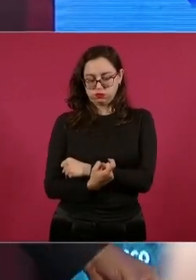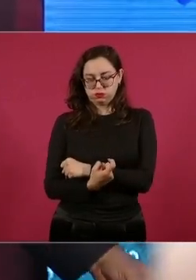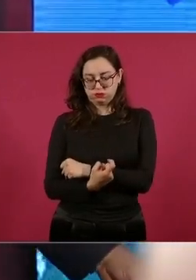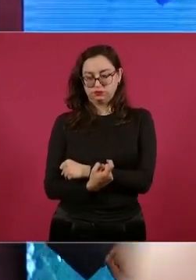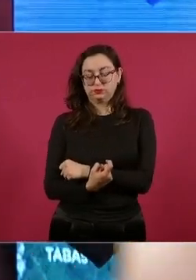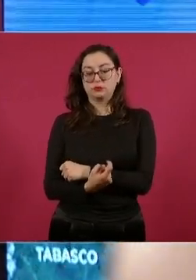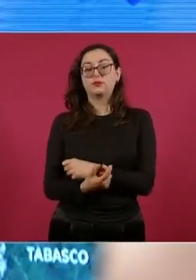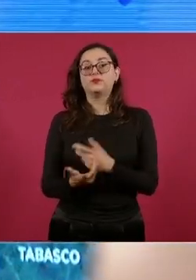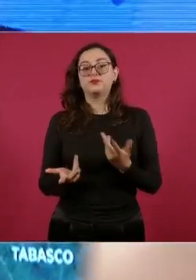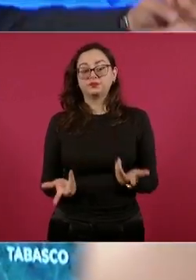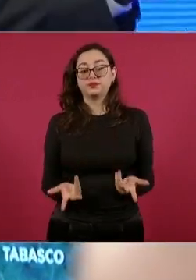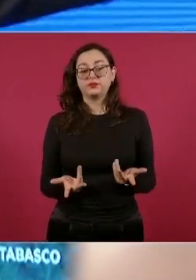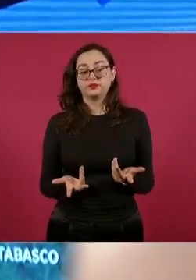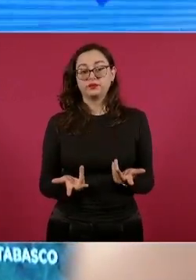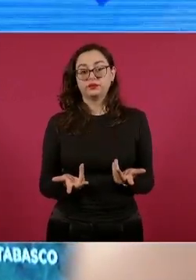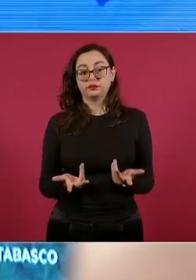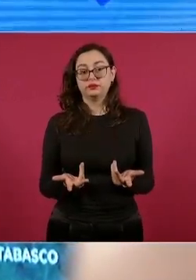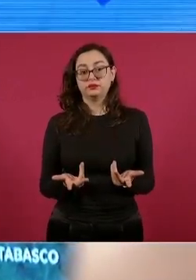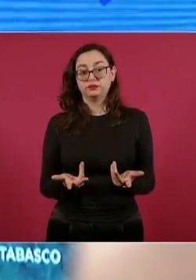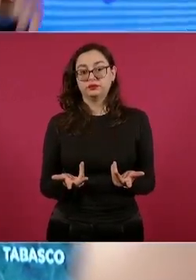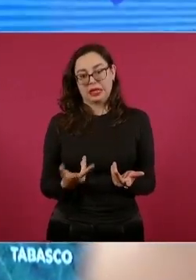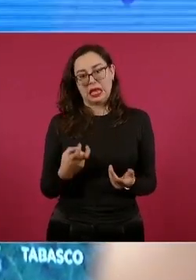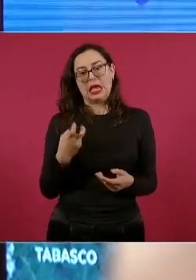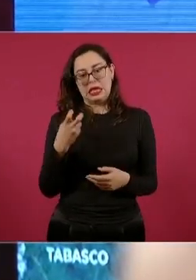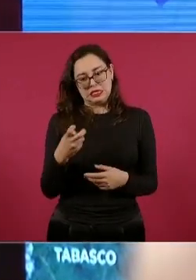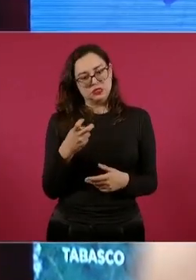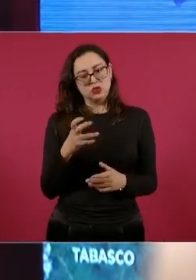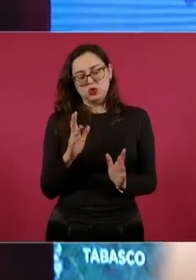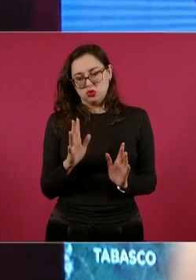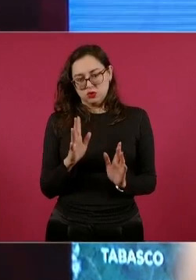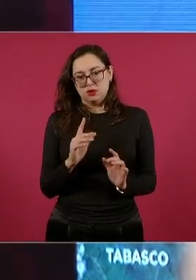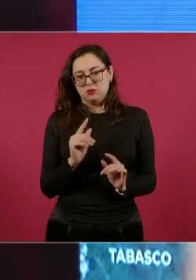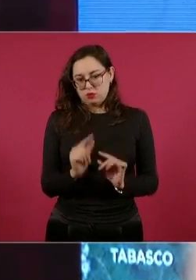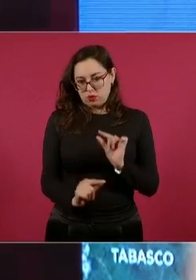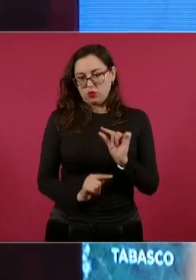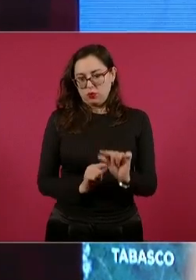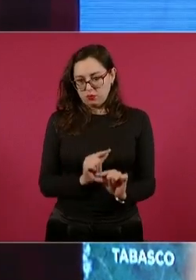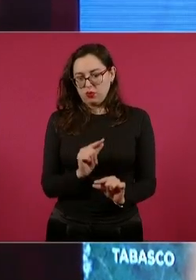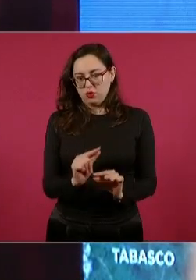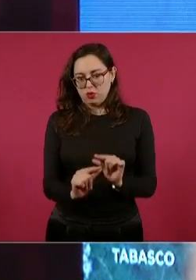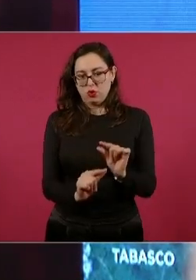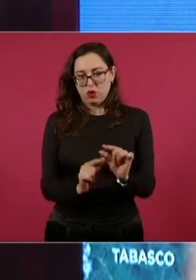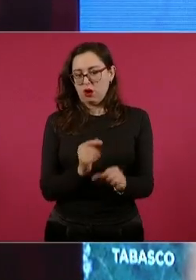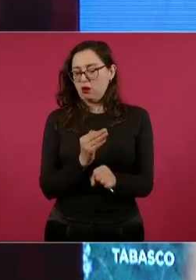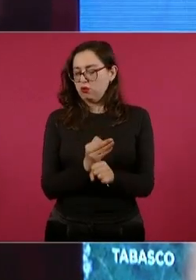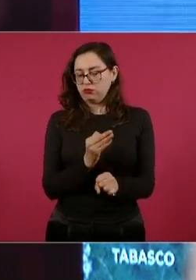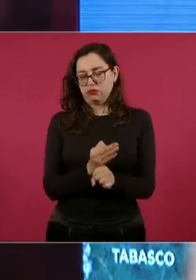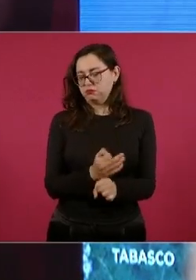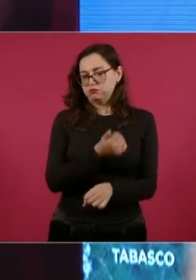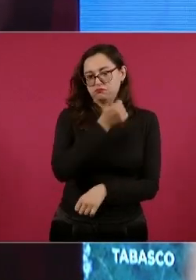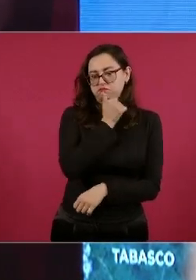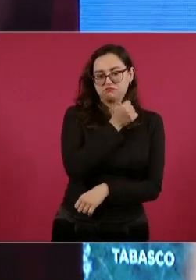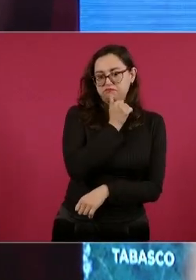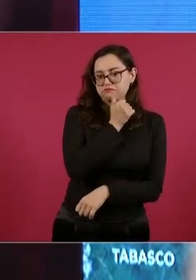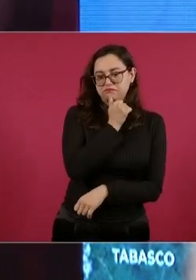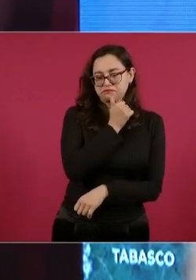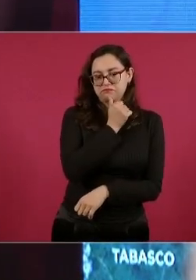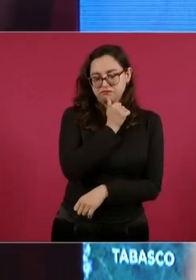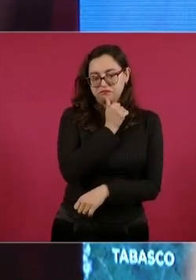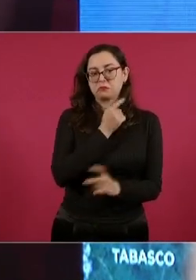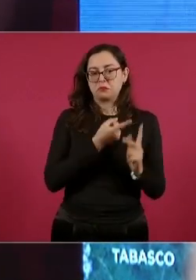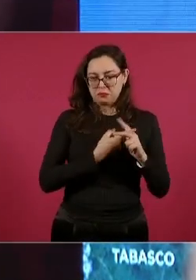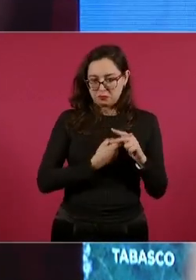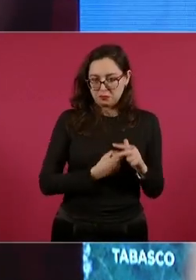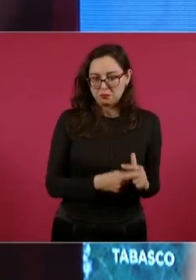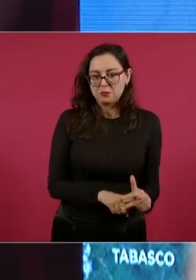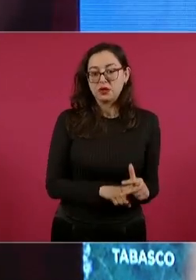va a llevar todavía algún tiempo. Por eso ahora la